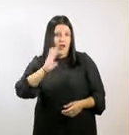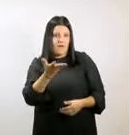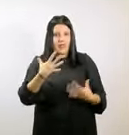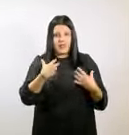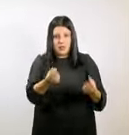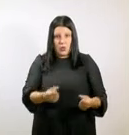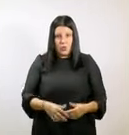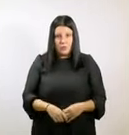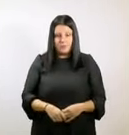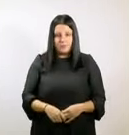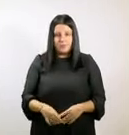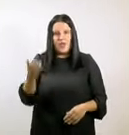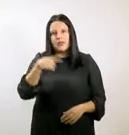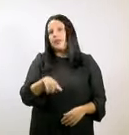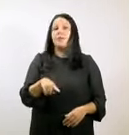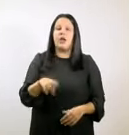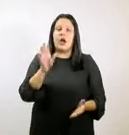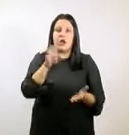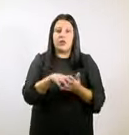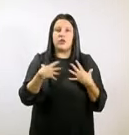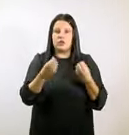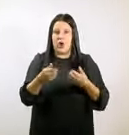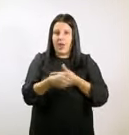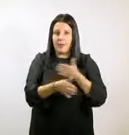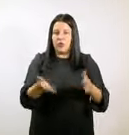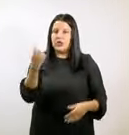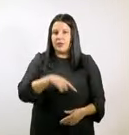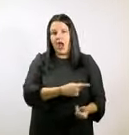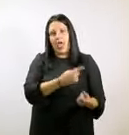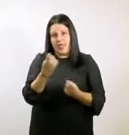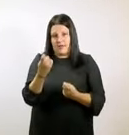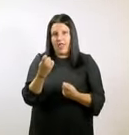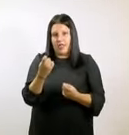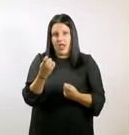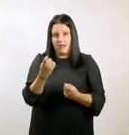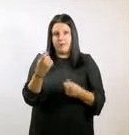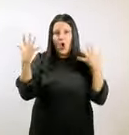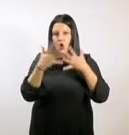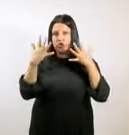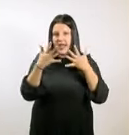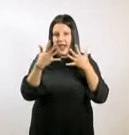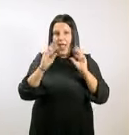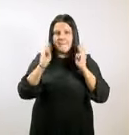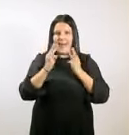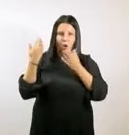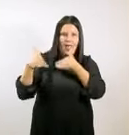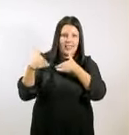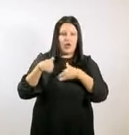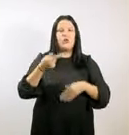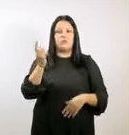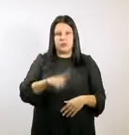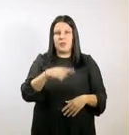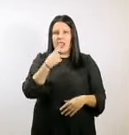junto con la apertura de esos centros de salud, es necesario, y así anunciaba la consejera en el anterior pleno, ese plan de atención